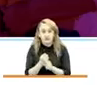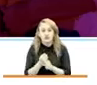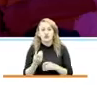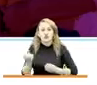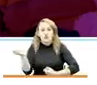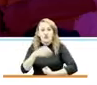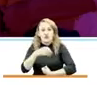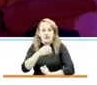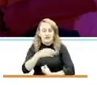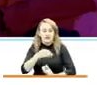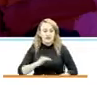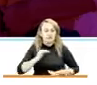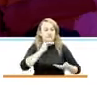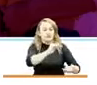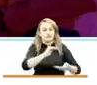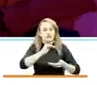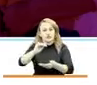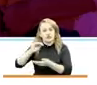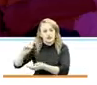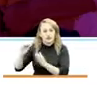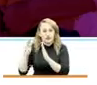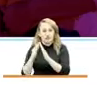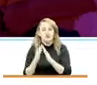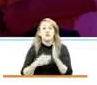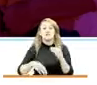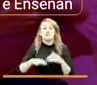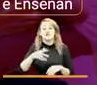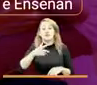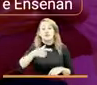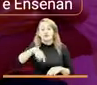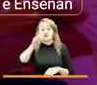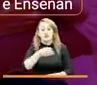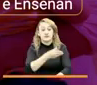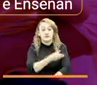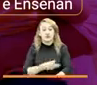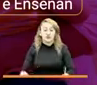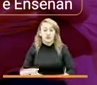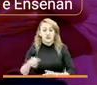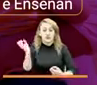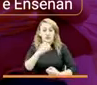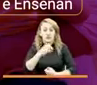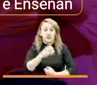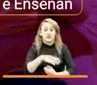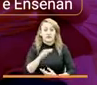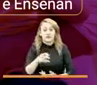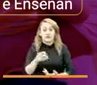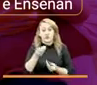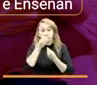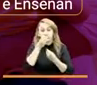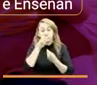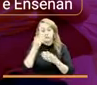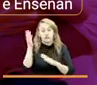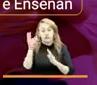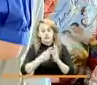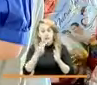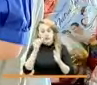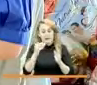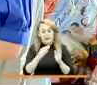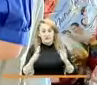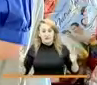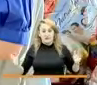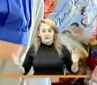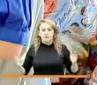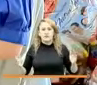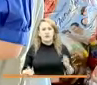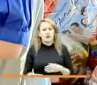nutricionales a la casa. Entregamos más de 16 millones de canastas nutricionales en el año 2020, que no solo tenían el